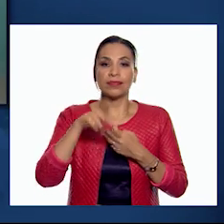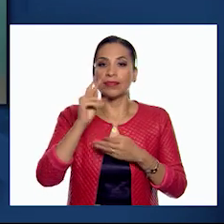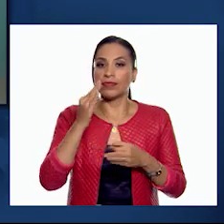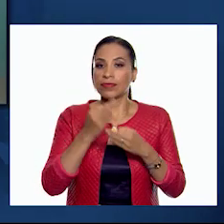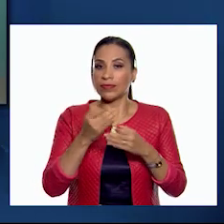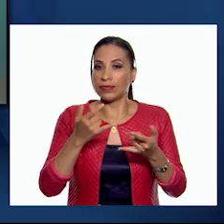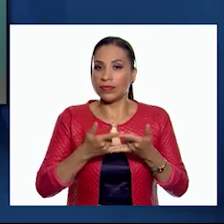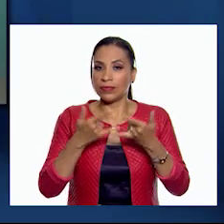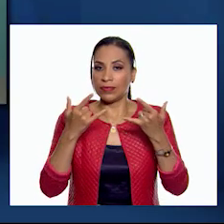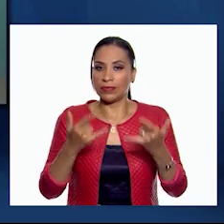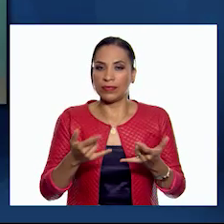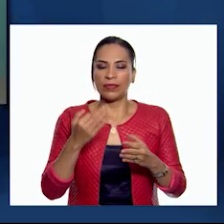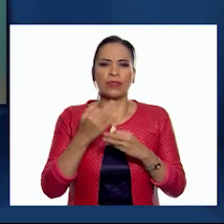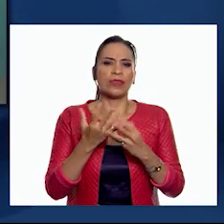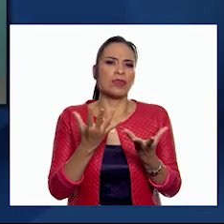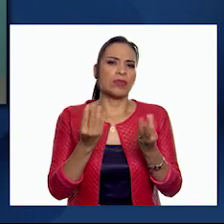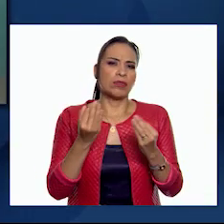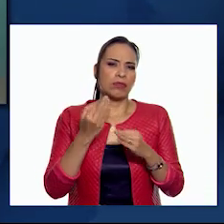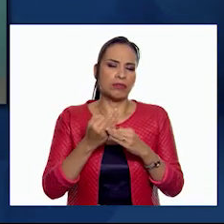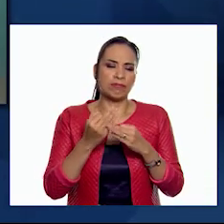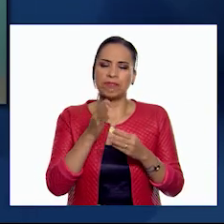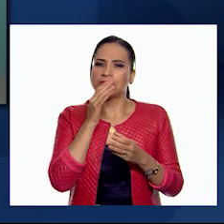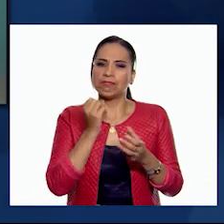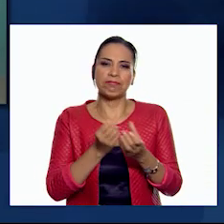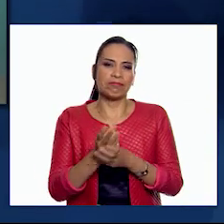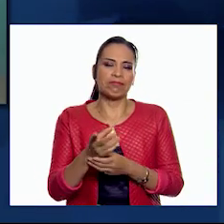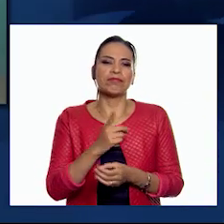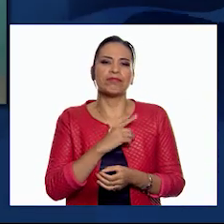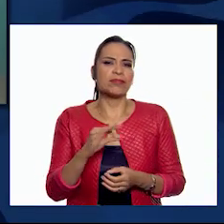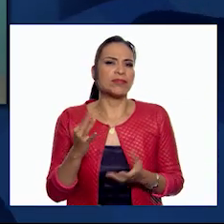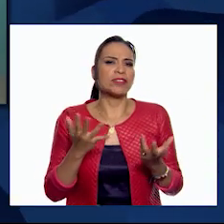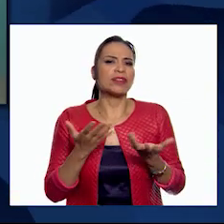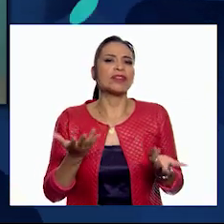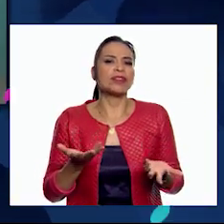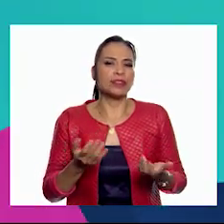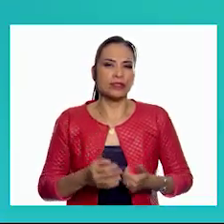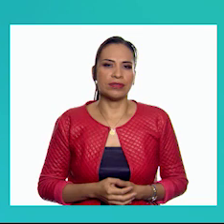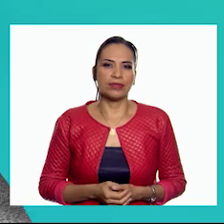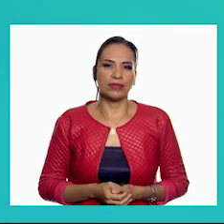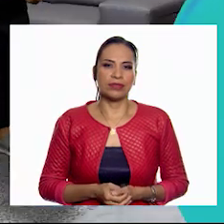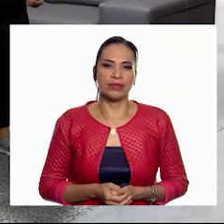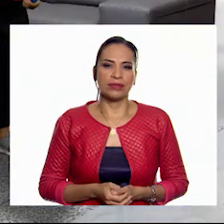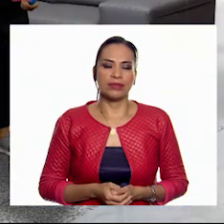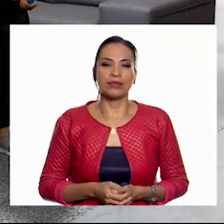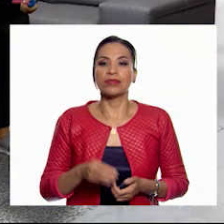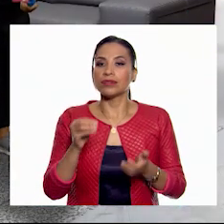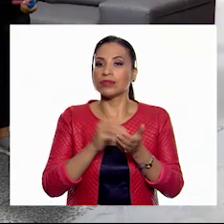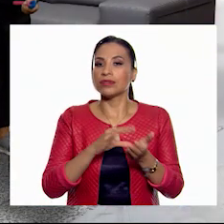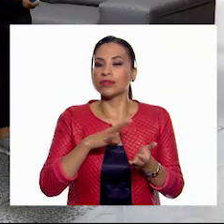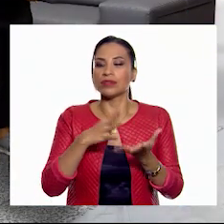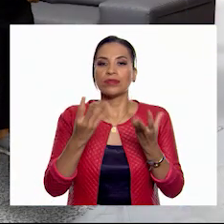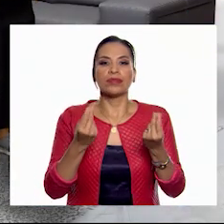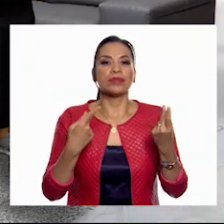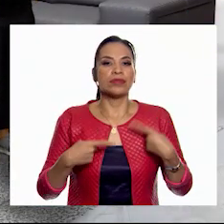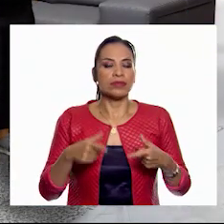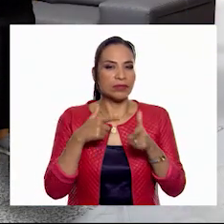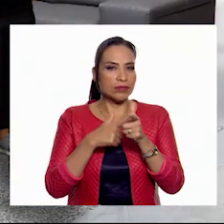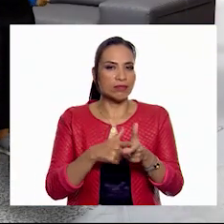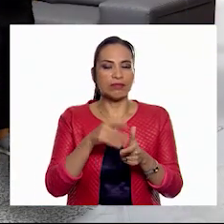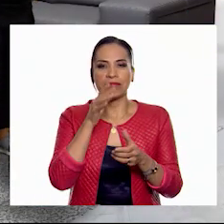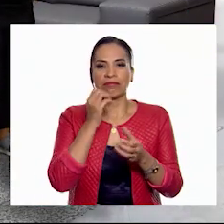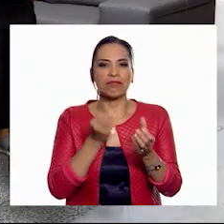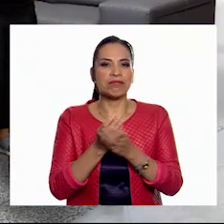en esta historia, en la que muchos están atrapados, ¿qué podemos hacer? Todavía existen muchas personas que siguen